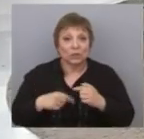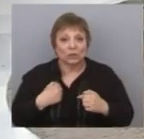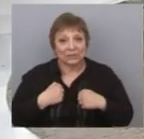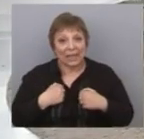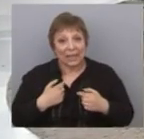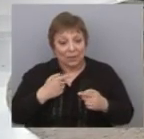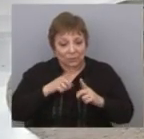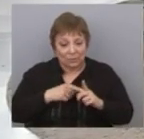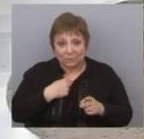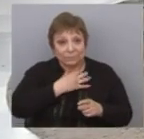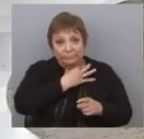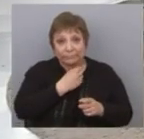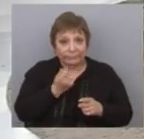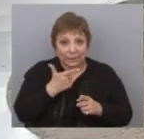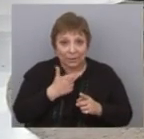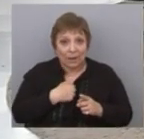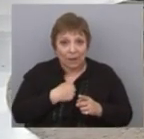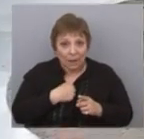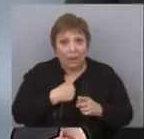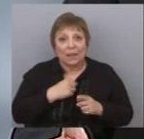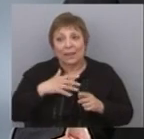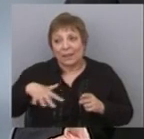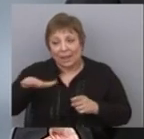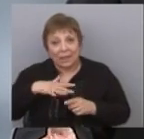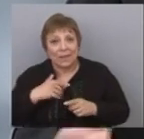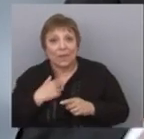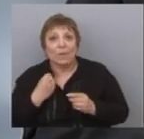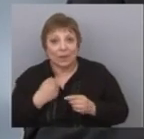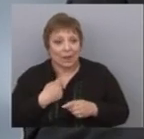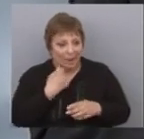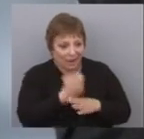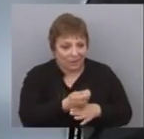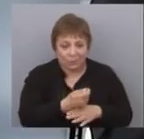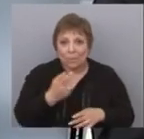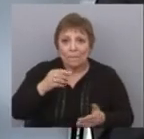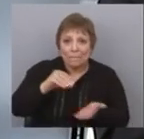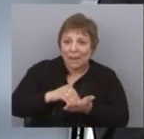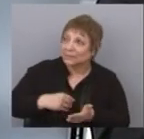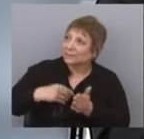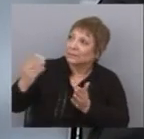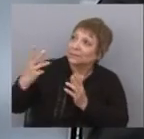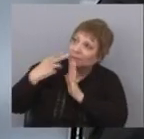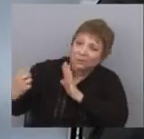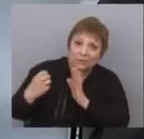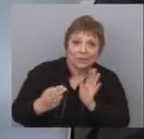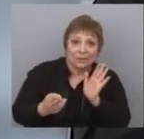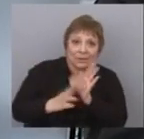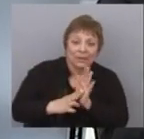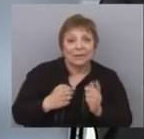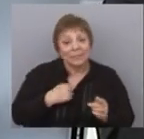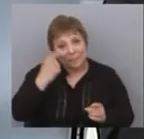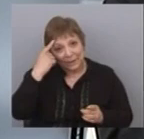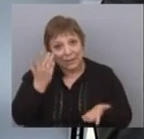general, incluyendo también buena parte de la clase media. ¿A qué vamos? A que es mucho más justo el tema de pagar impuestos indirectos. Nosotros